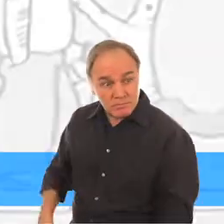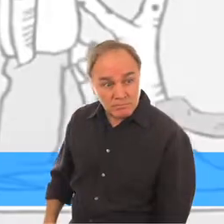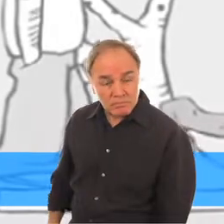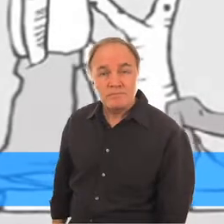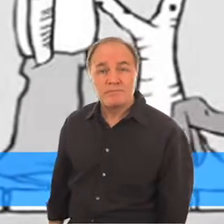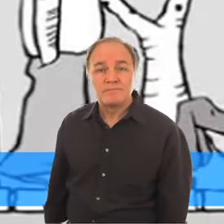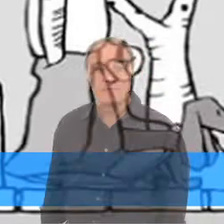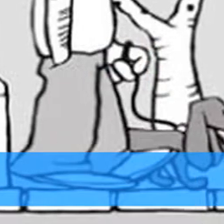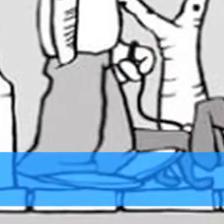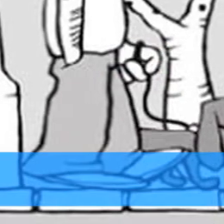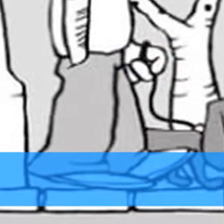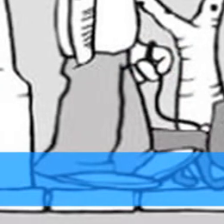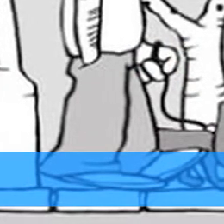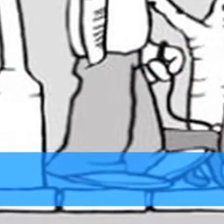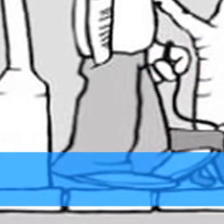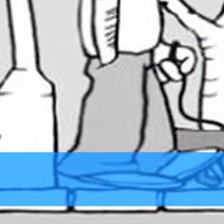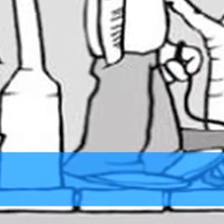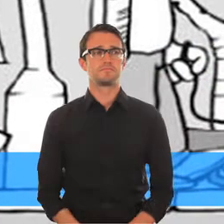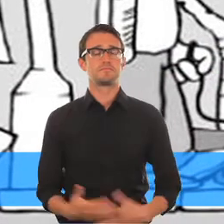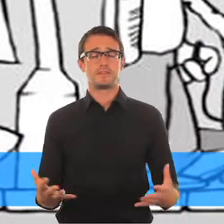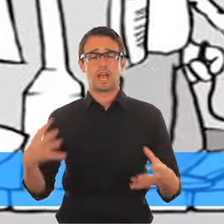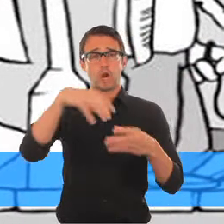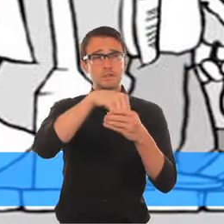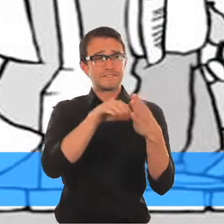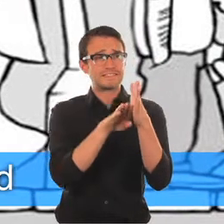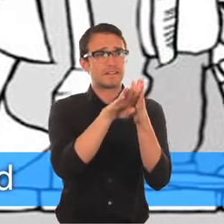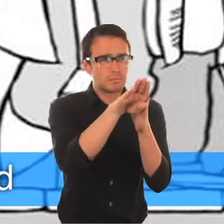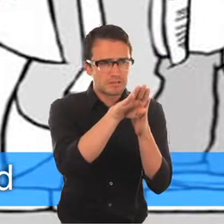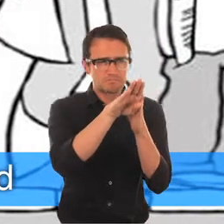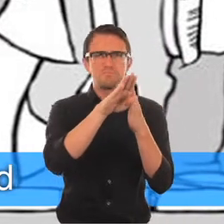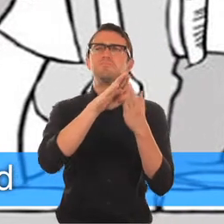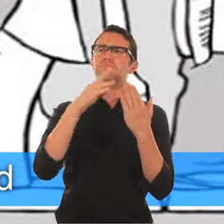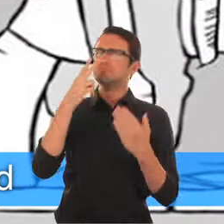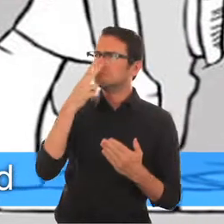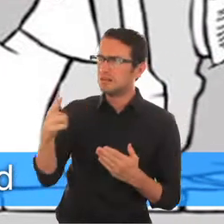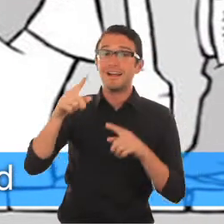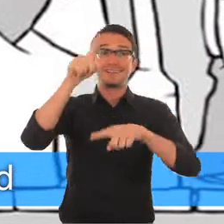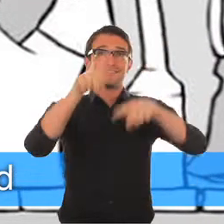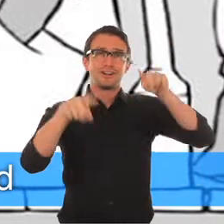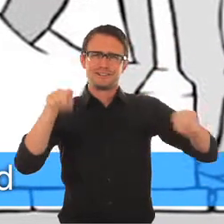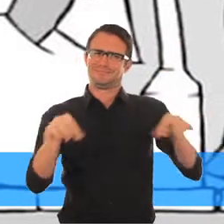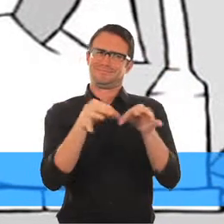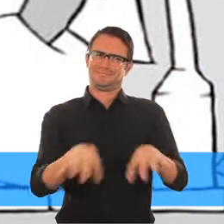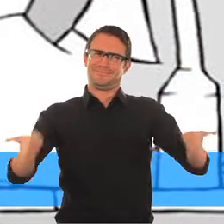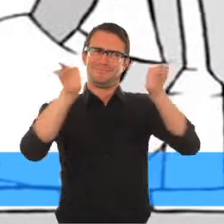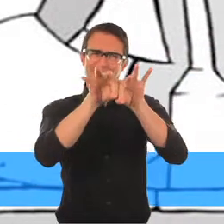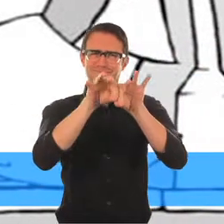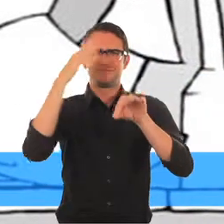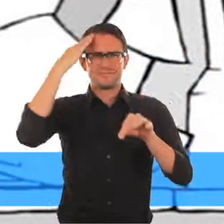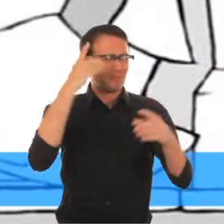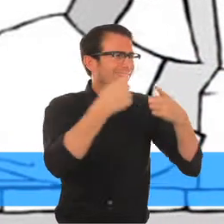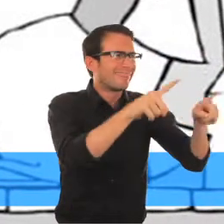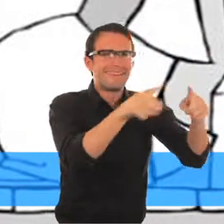Personas con y sin discapacidad disfrutan de una caminata juntos El desarrollo inclusivo reconoce la diversidad como aspecto